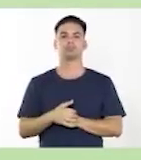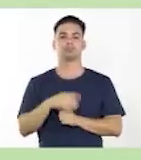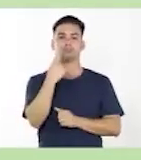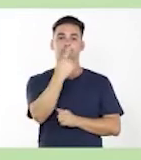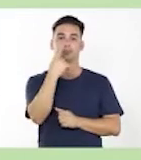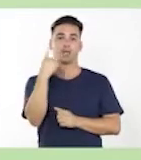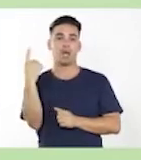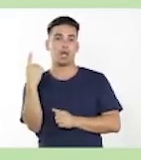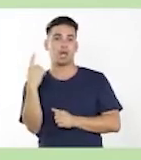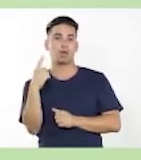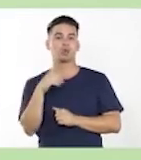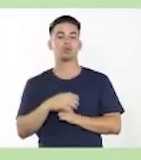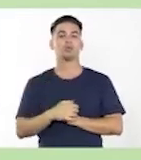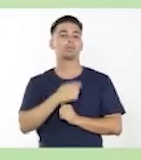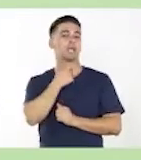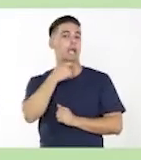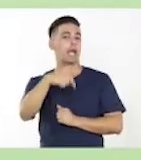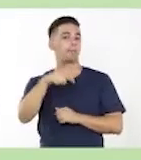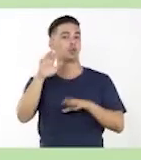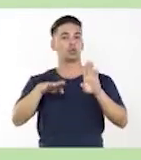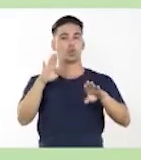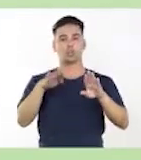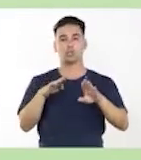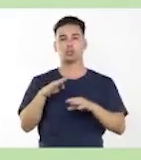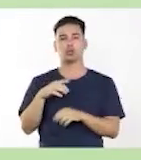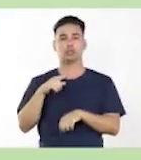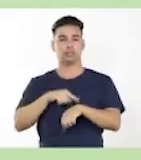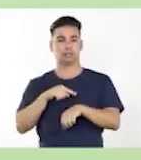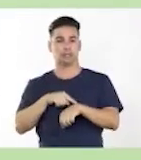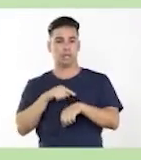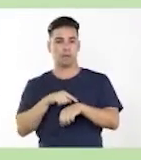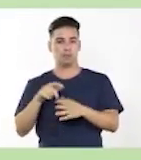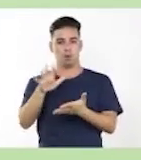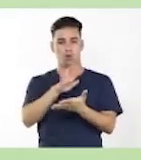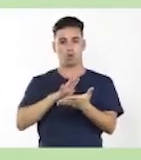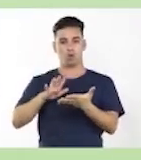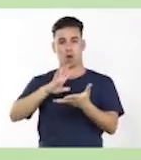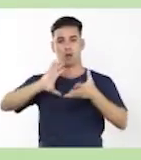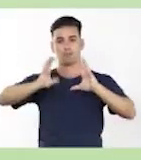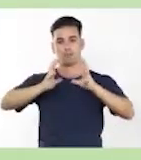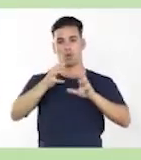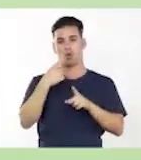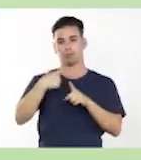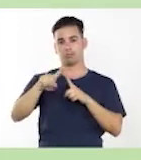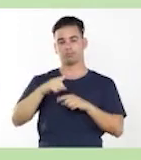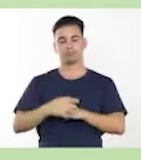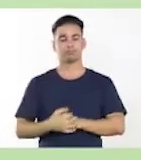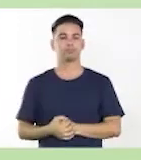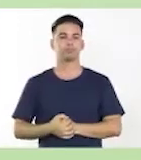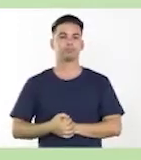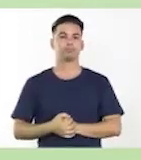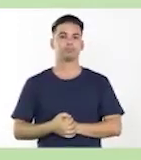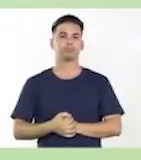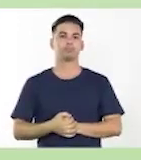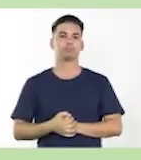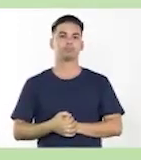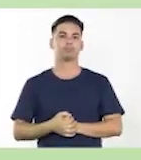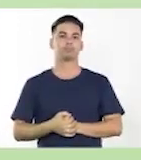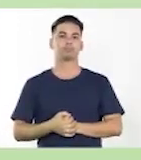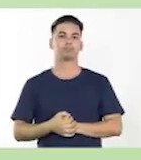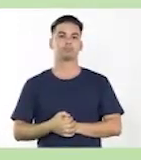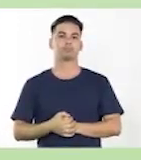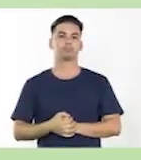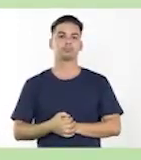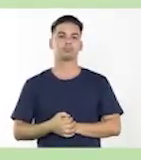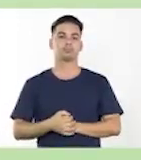nos da, por ejemplo, el circunstancial nos da de tiempo, de modo, de lugar, etc. Bien, seguimos hablando